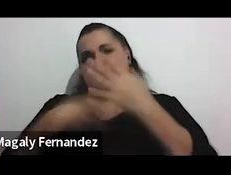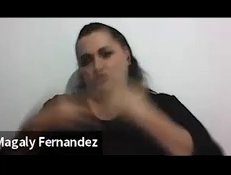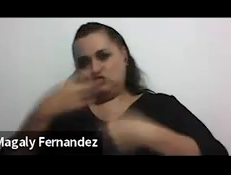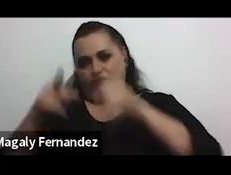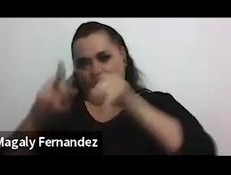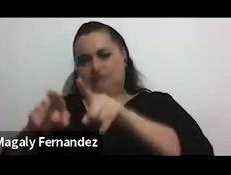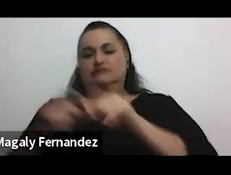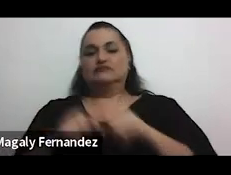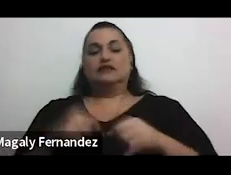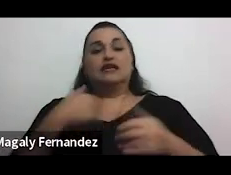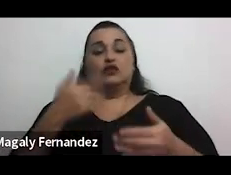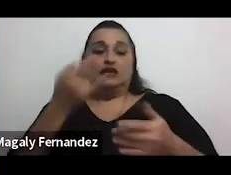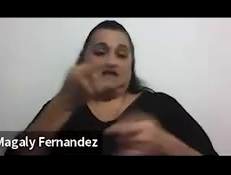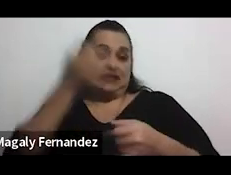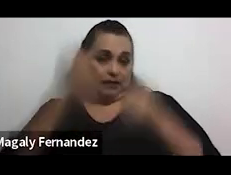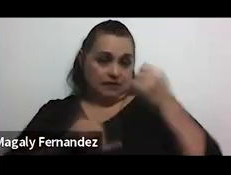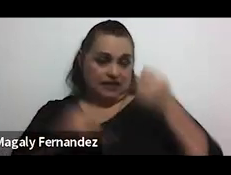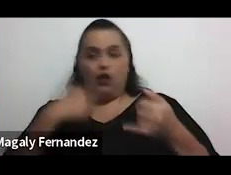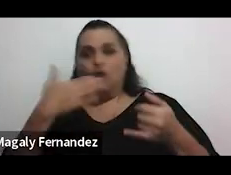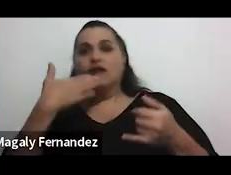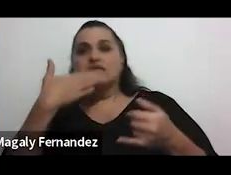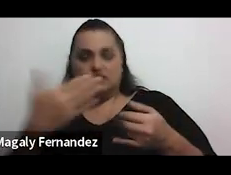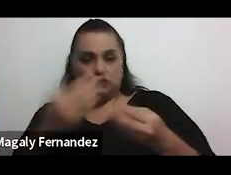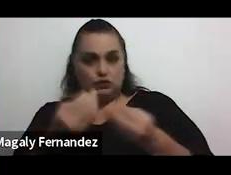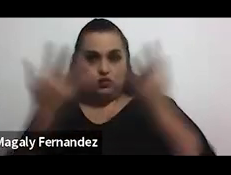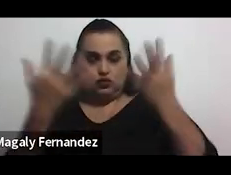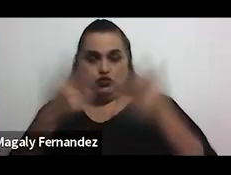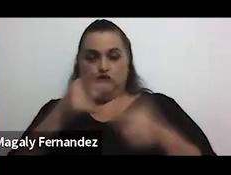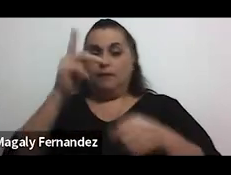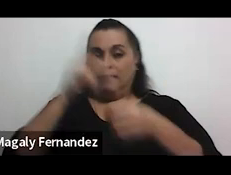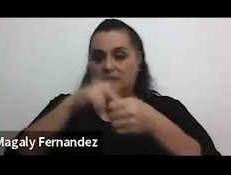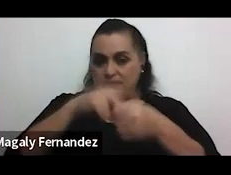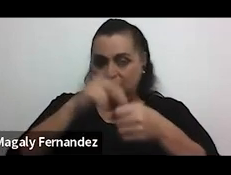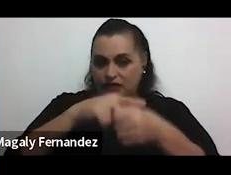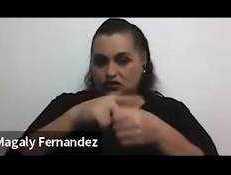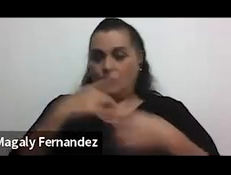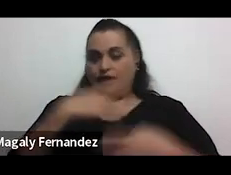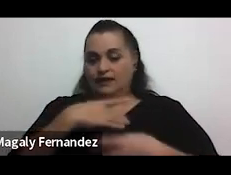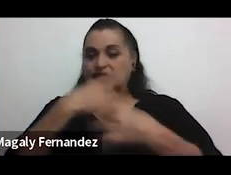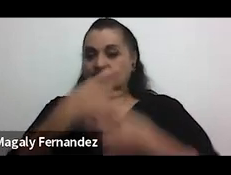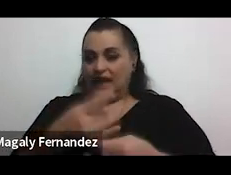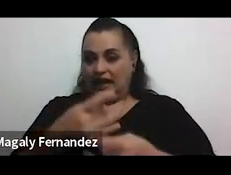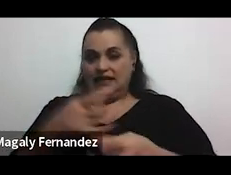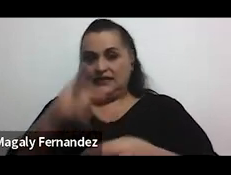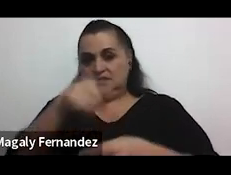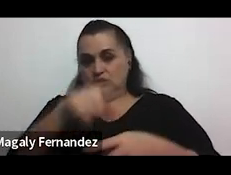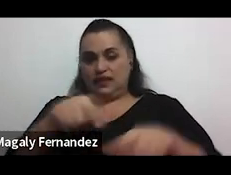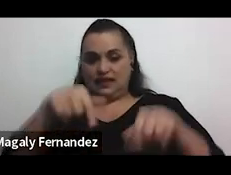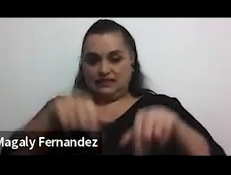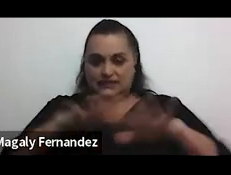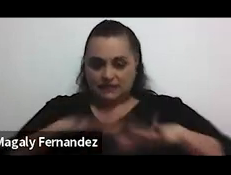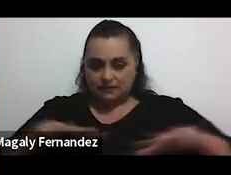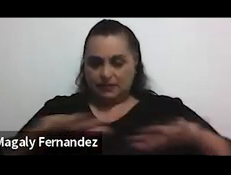muchísimo las la participación el interés de estar en este espacio el informarse